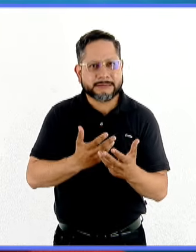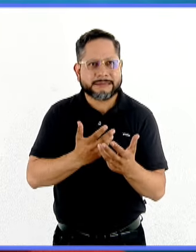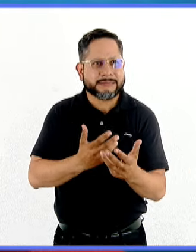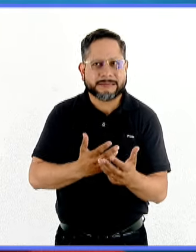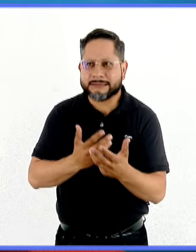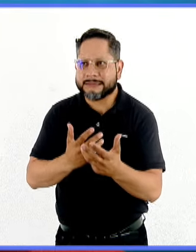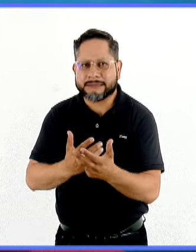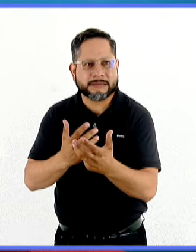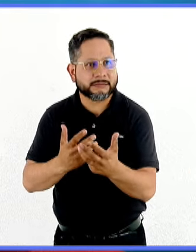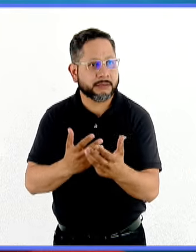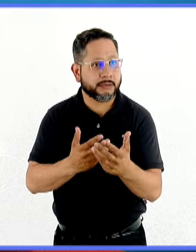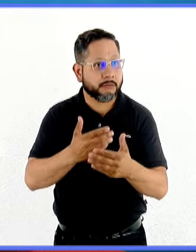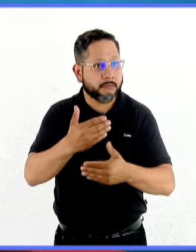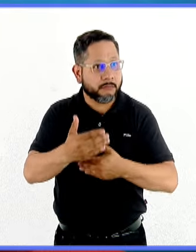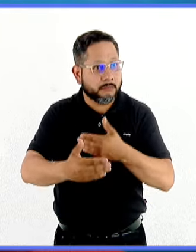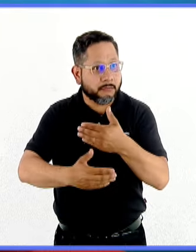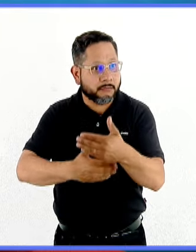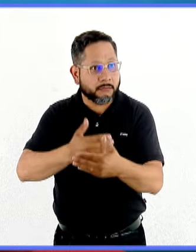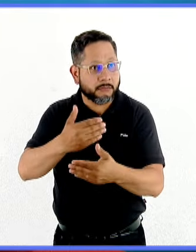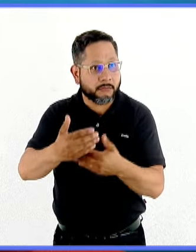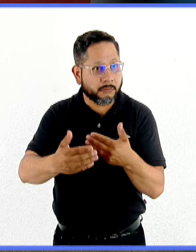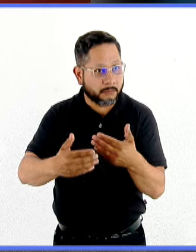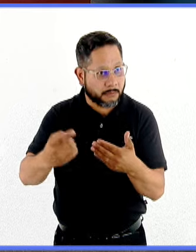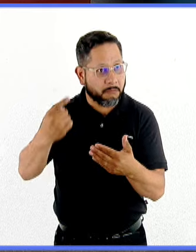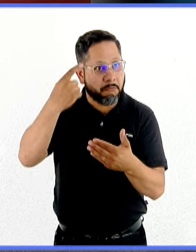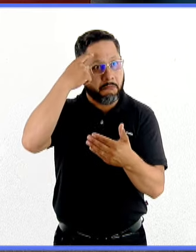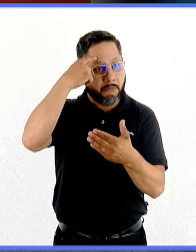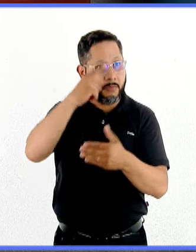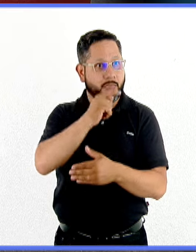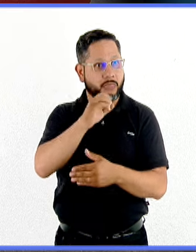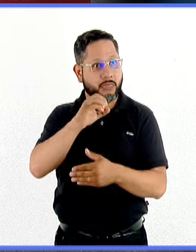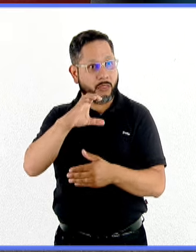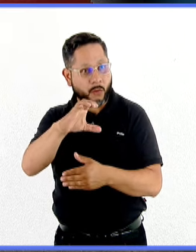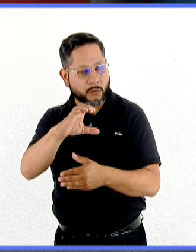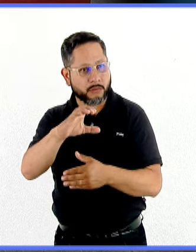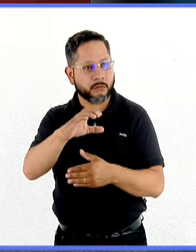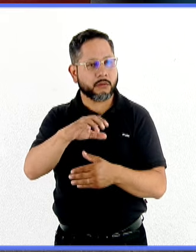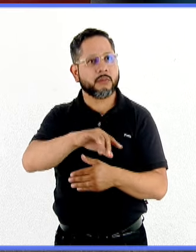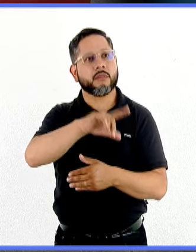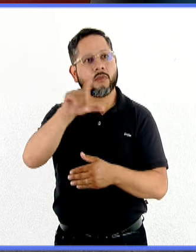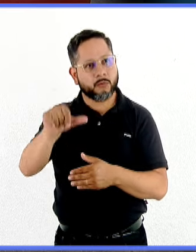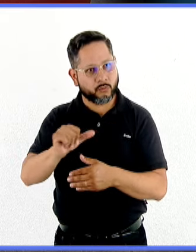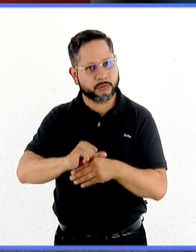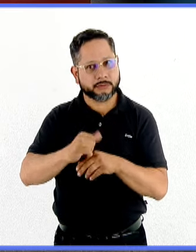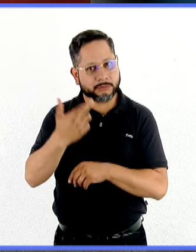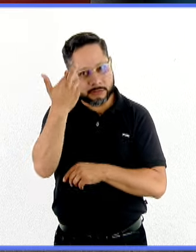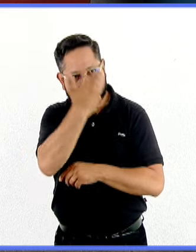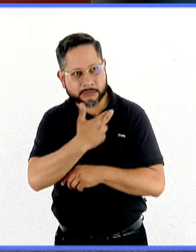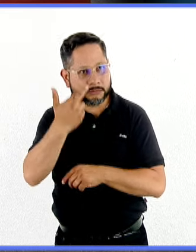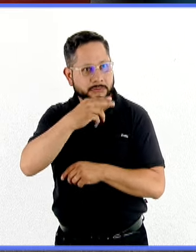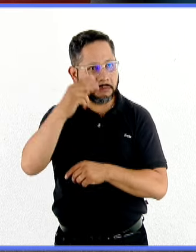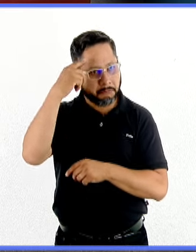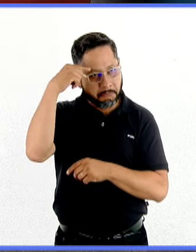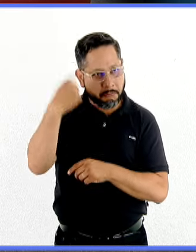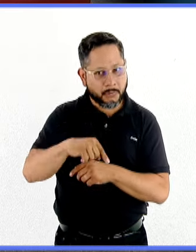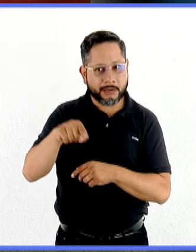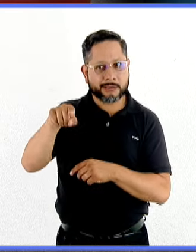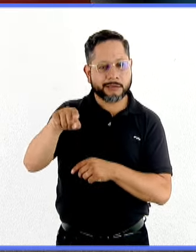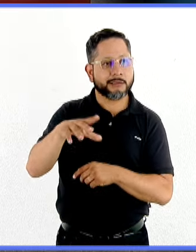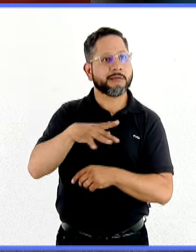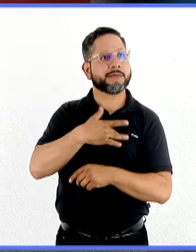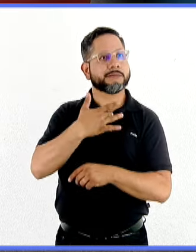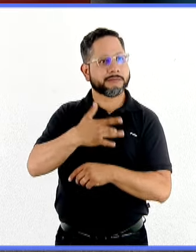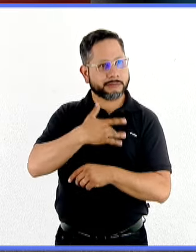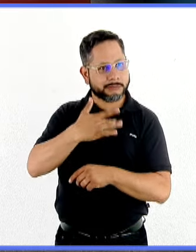se puede convertir en personas con trastorno obsesivo compulsivo y ya depende de un diagnóstico, del tiempo, de la cantidad, de